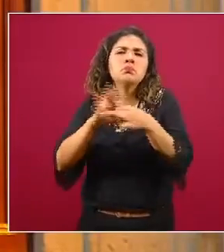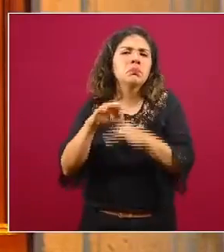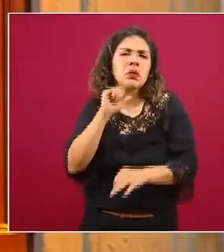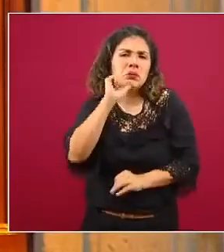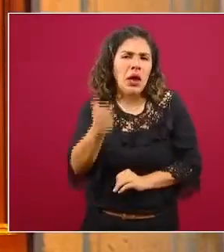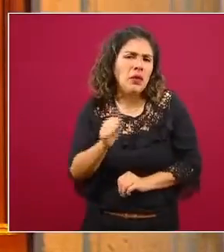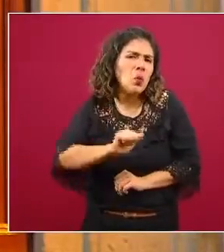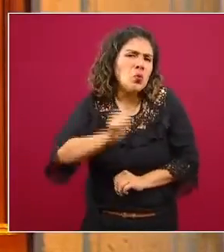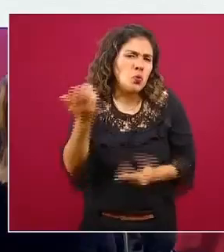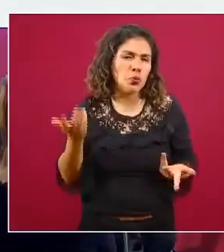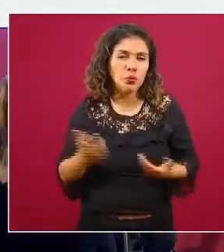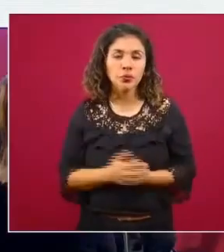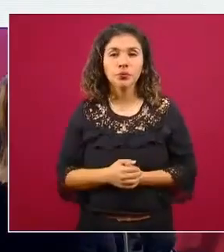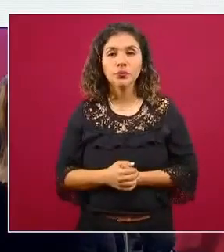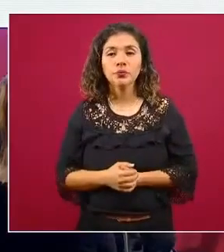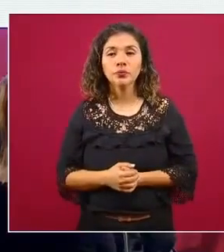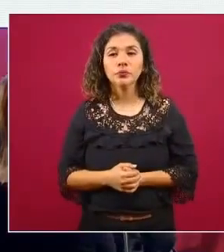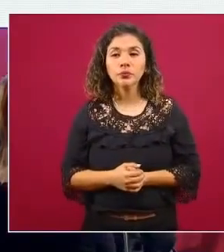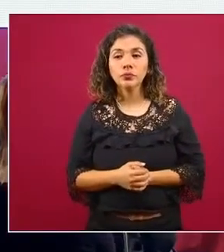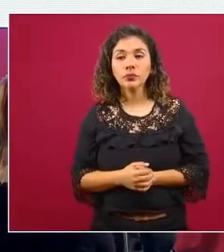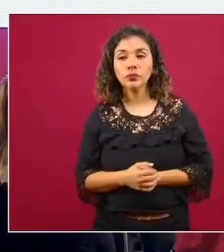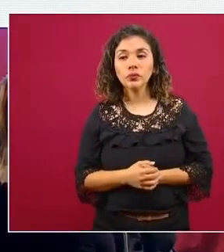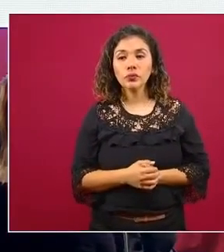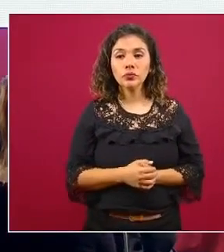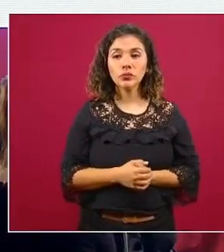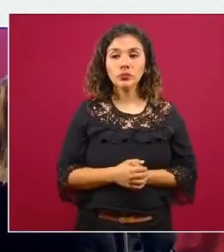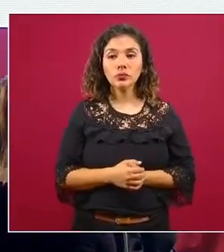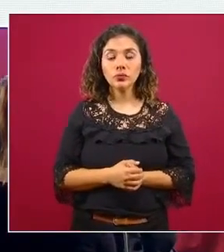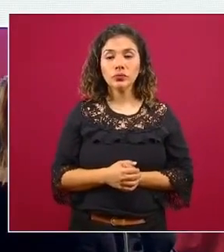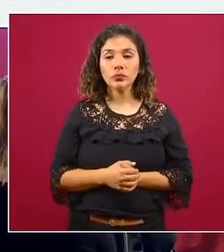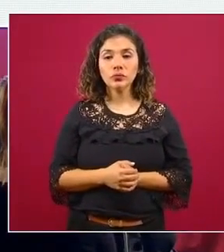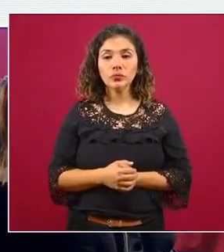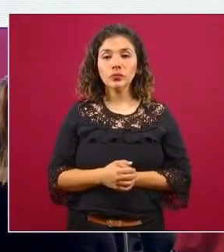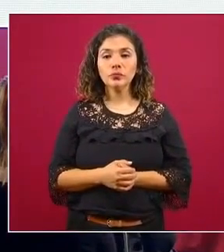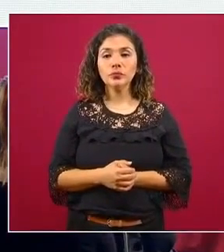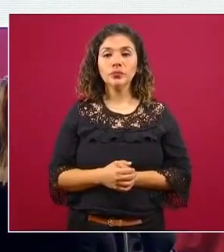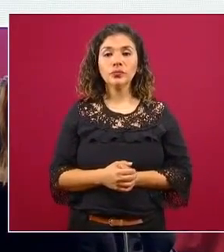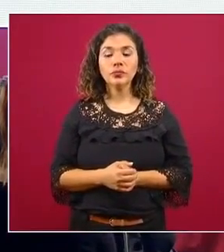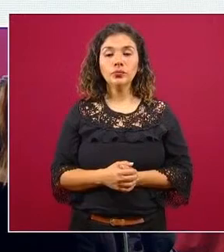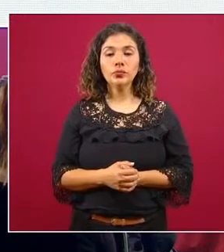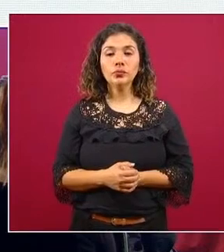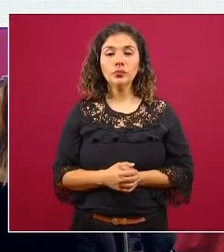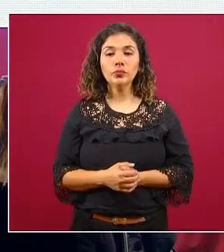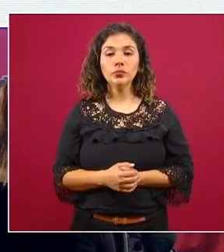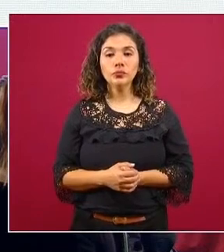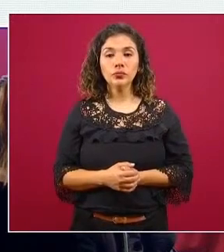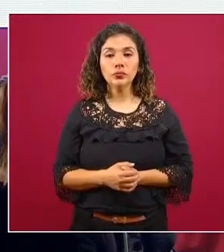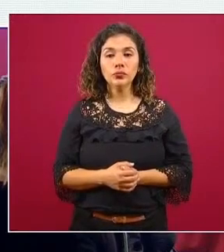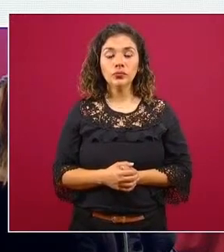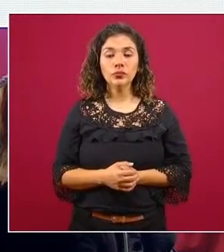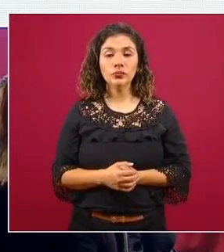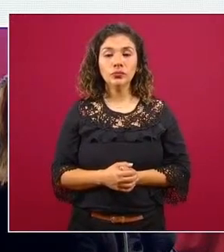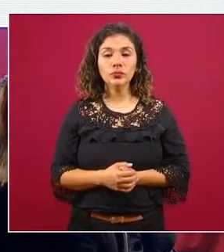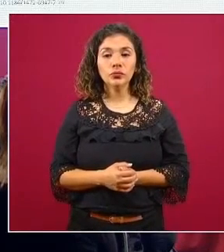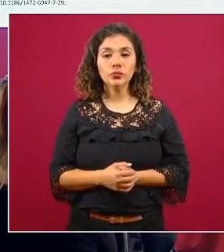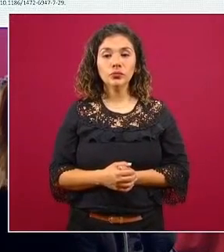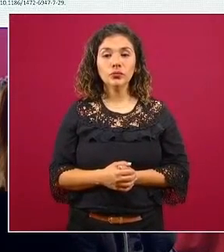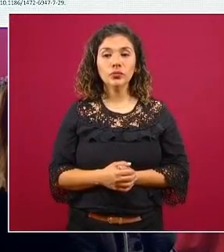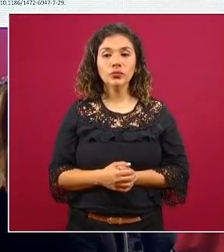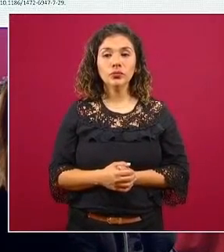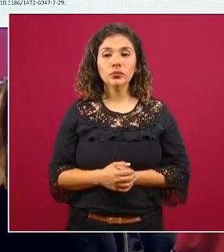durante este periodo de tiempo si me das la siguiente por favor entonces hablando del exceso de mortalidad vamos a ver en la siguiente